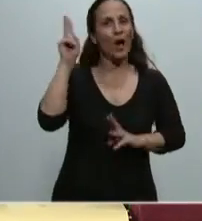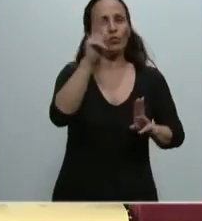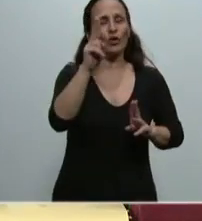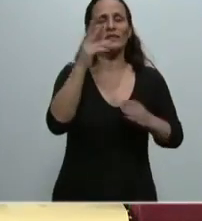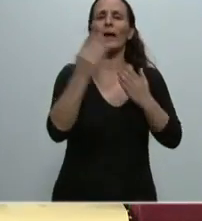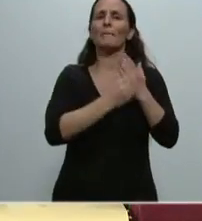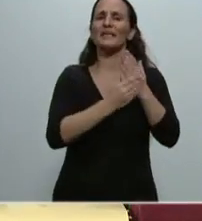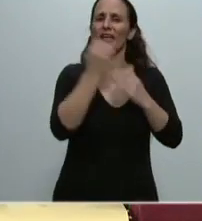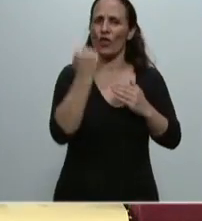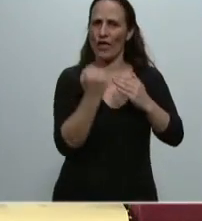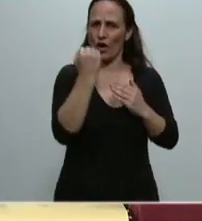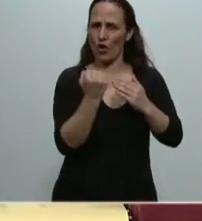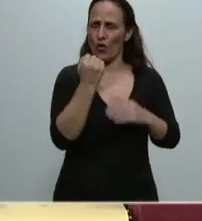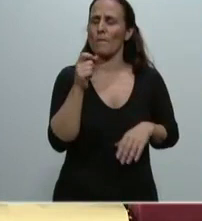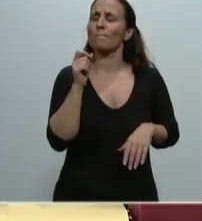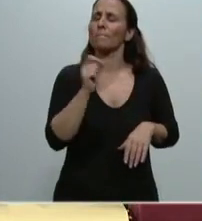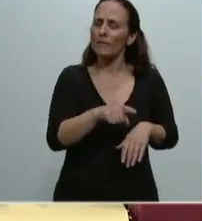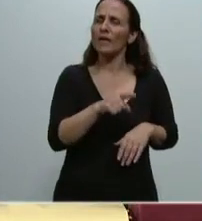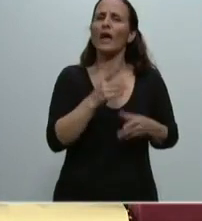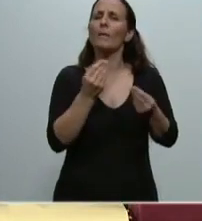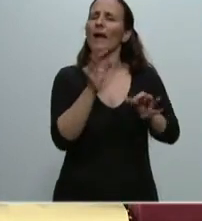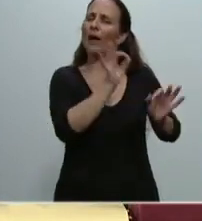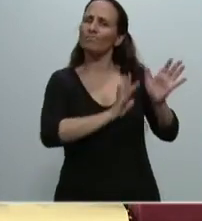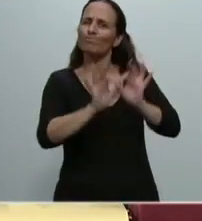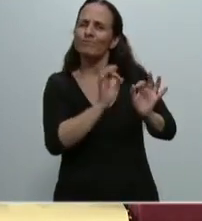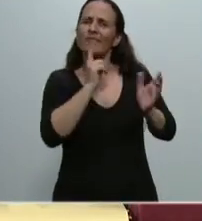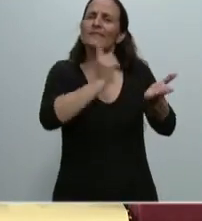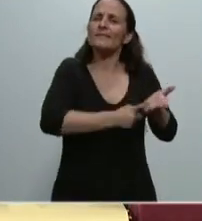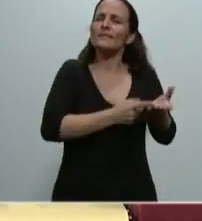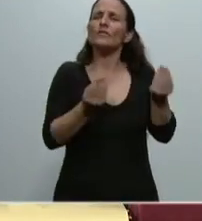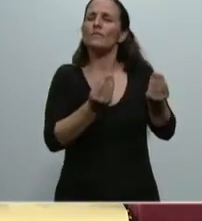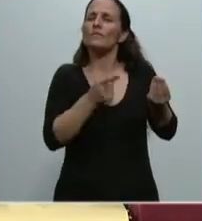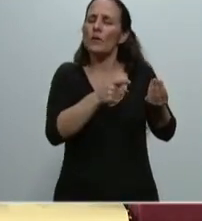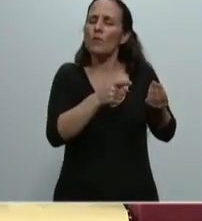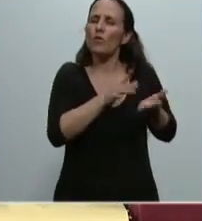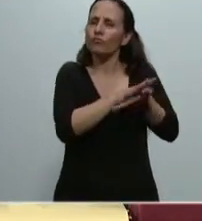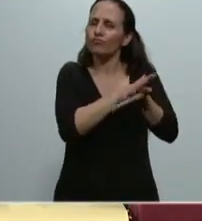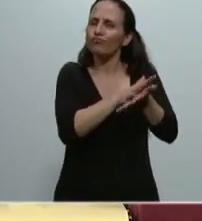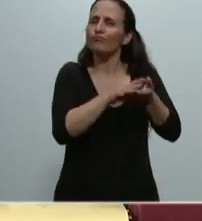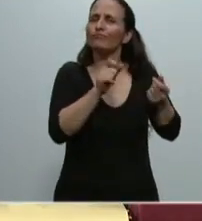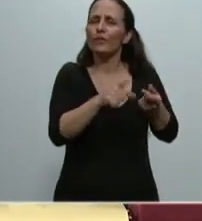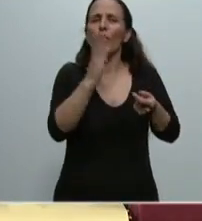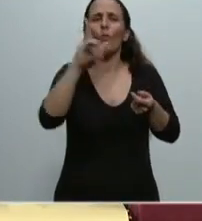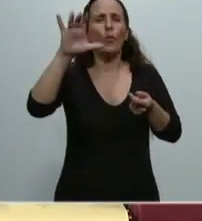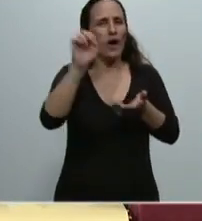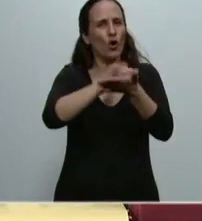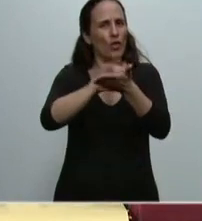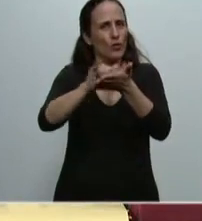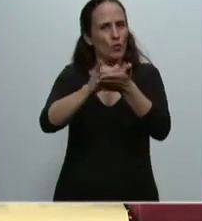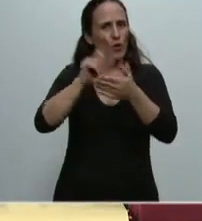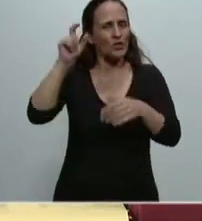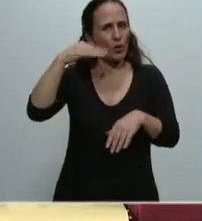Ministerio de Economía y Finanzas Públicas a adoptar las medidas necesarias para remover al Banco de Nueva York